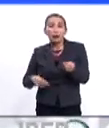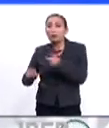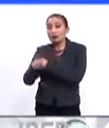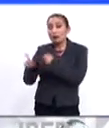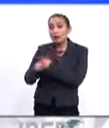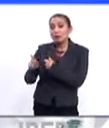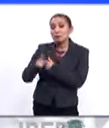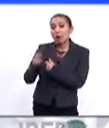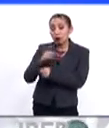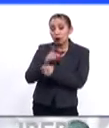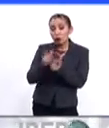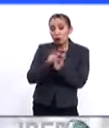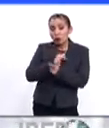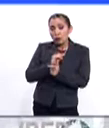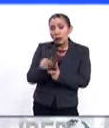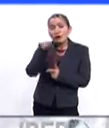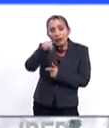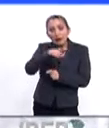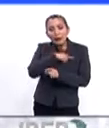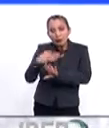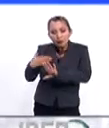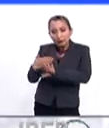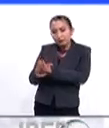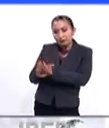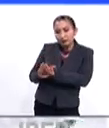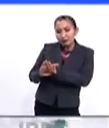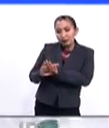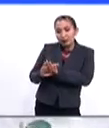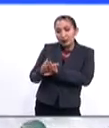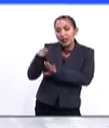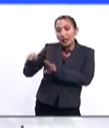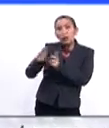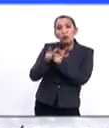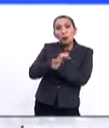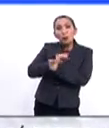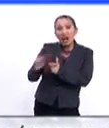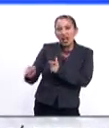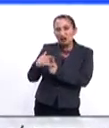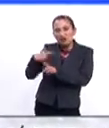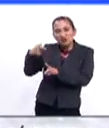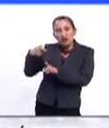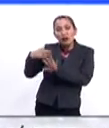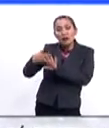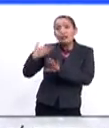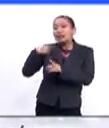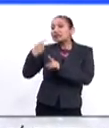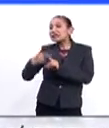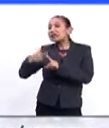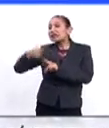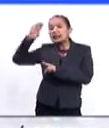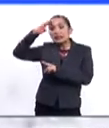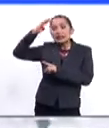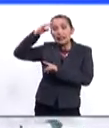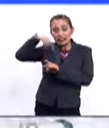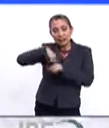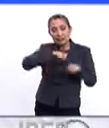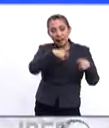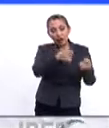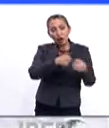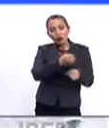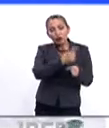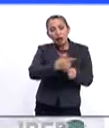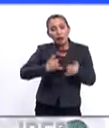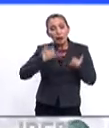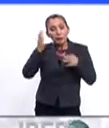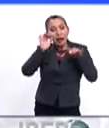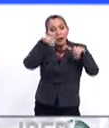del problema de la delincuencia. Hay que golpear de la cintura para arriba al crimen organizado, a los verdaderos capos y darle oportunidades a los